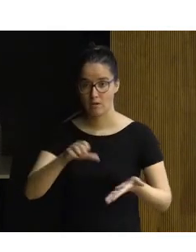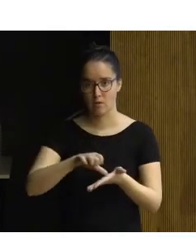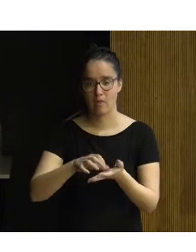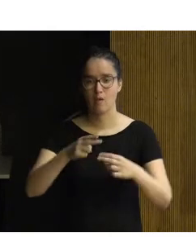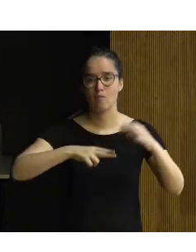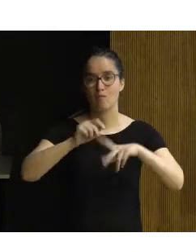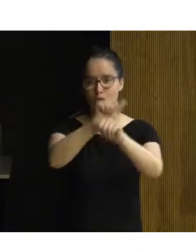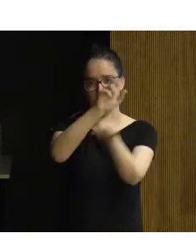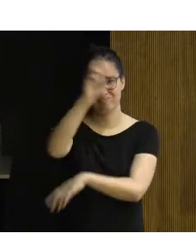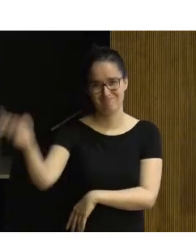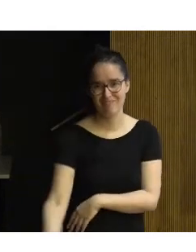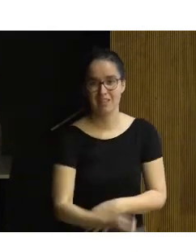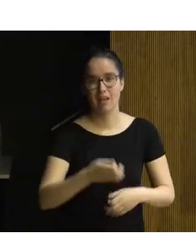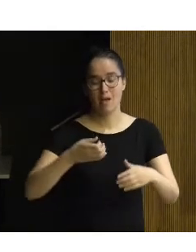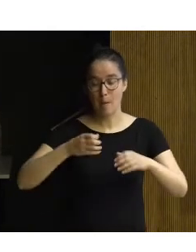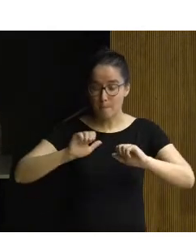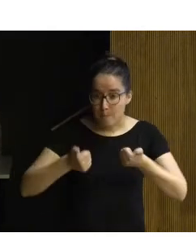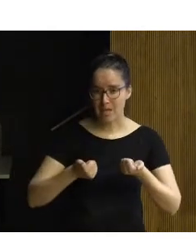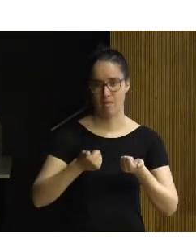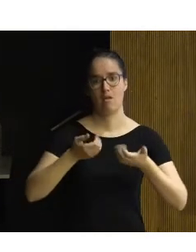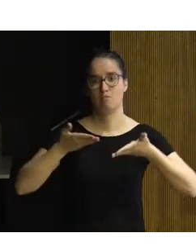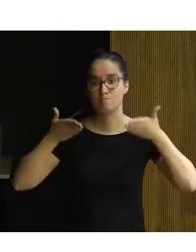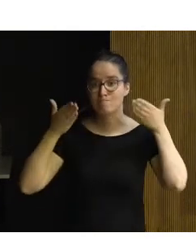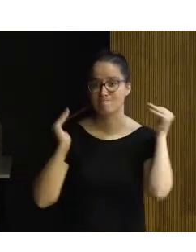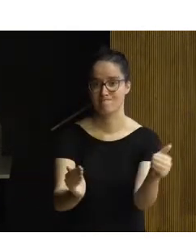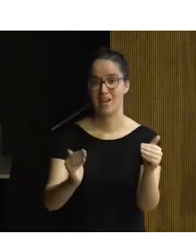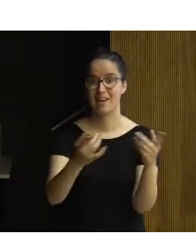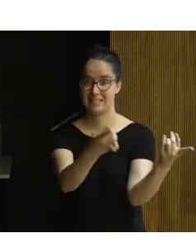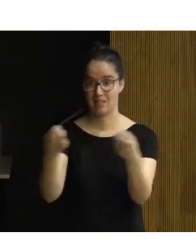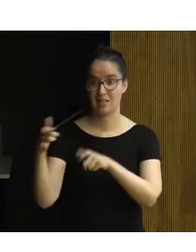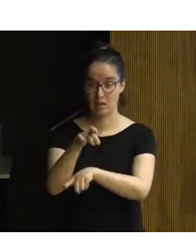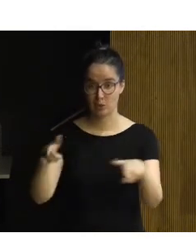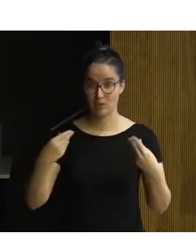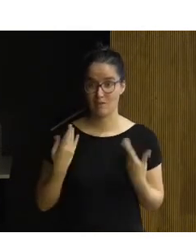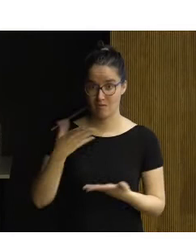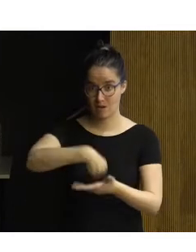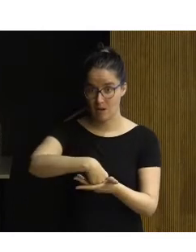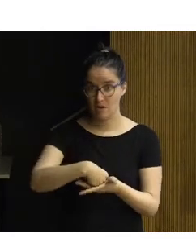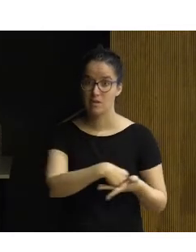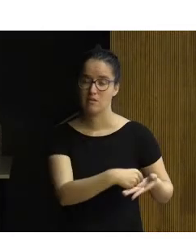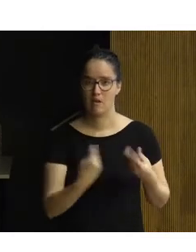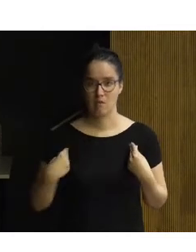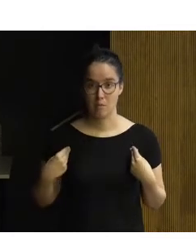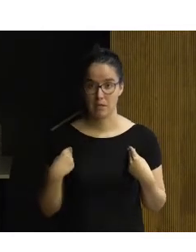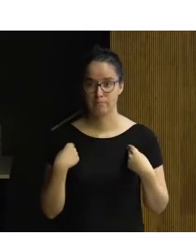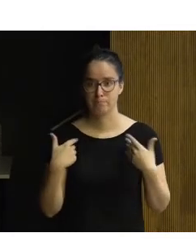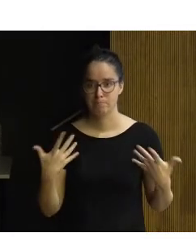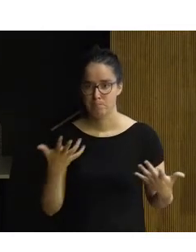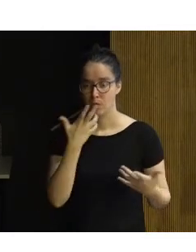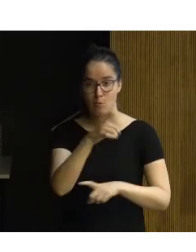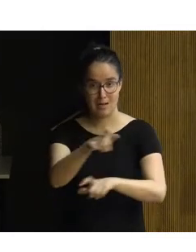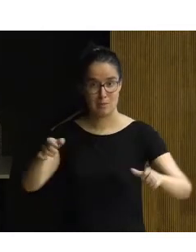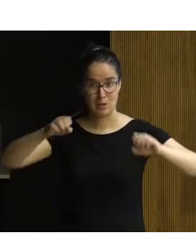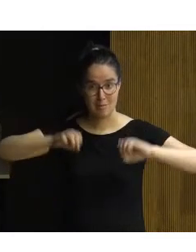que construirlas de otra manera, hay que construirlas desde abajo, orientadas a las necesidades de quienes las ocupan, de quienes las viven, y entre otros, las